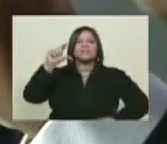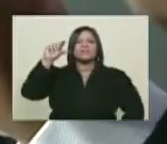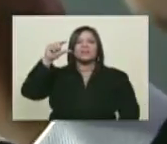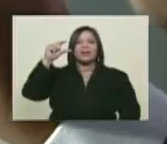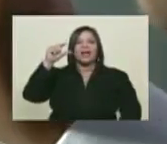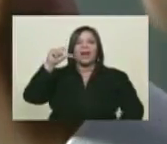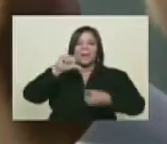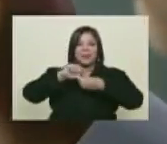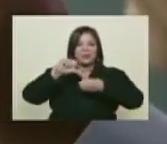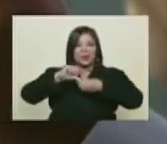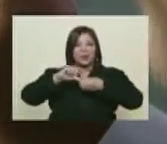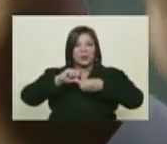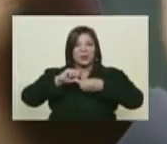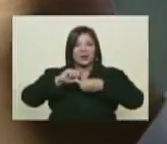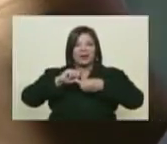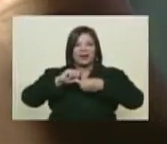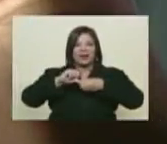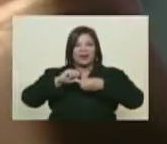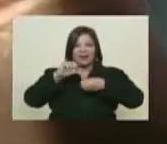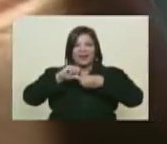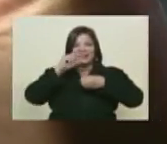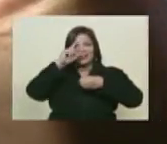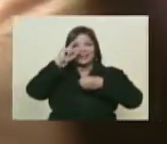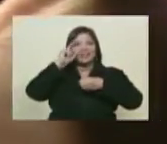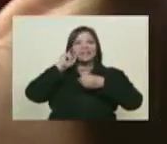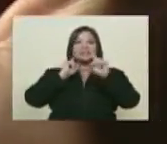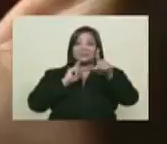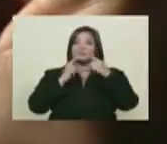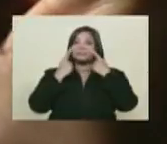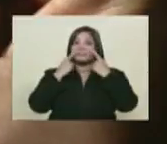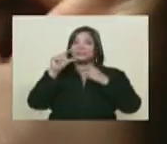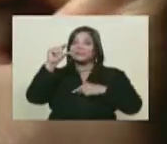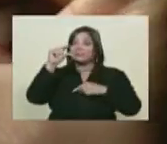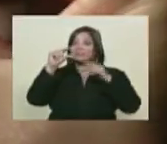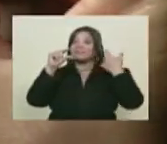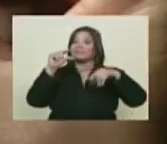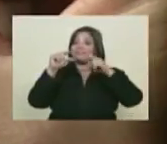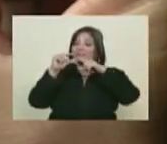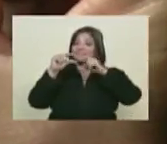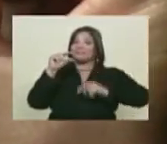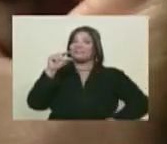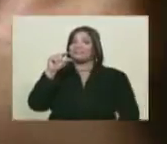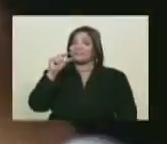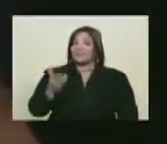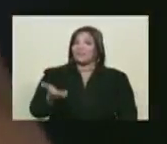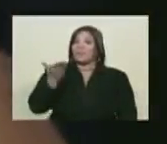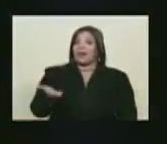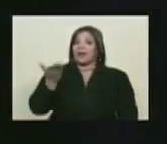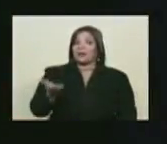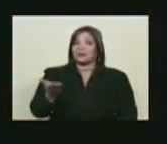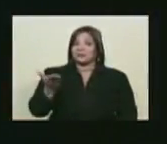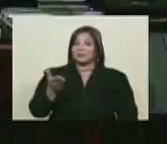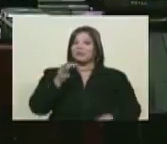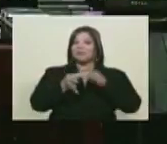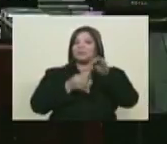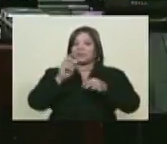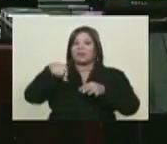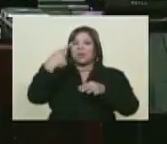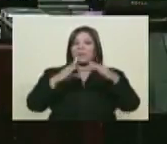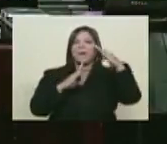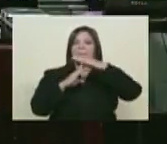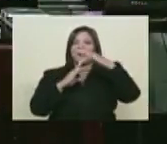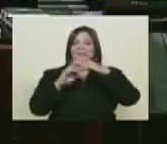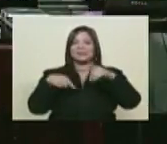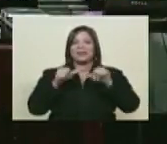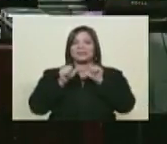petróleo que me trajiste aquí? Ernesto, ese barril de petróleo es muy valioso. Ya me explicas por qué, después de la pausa.